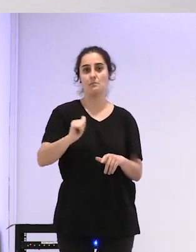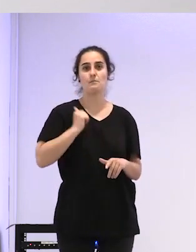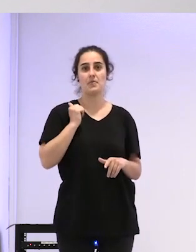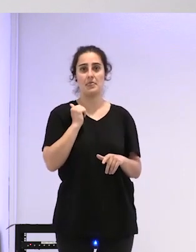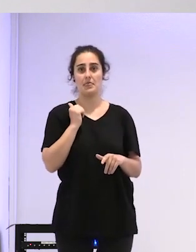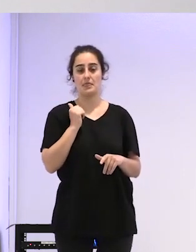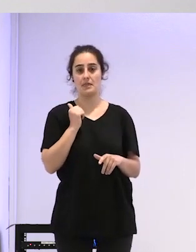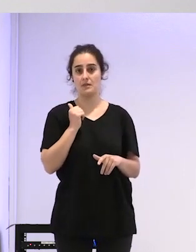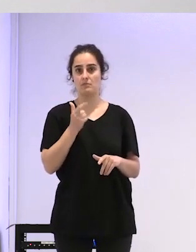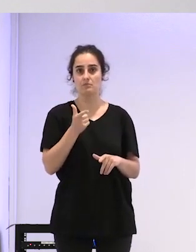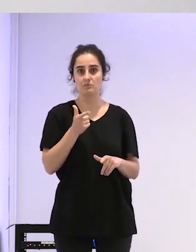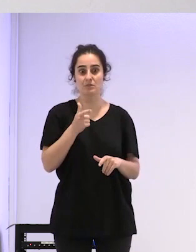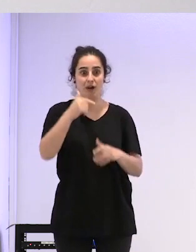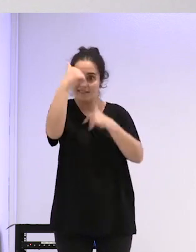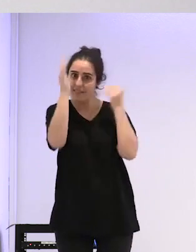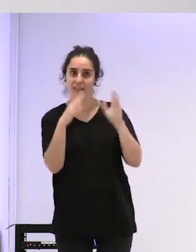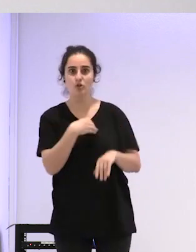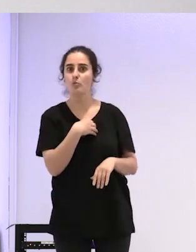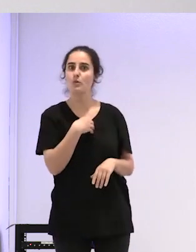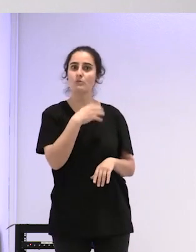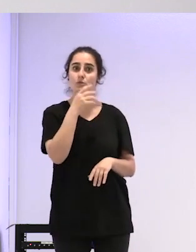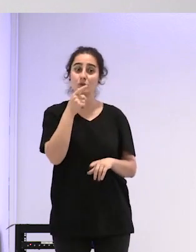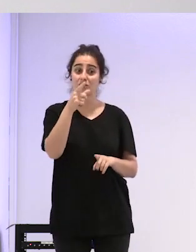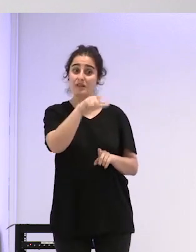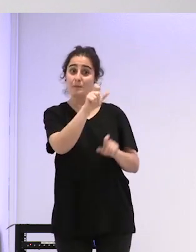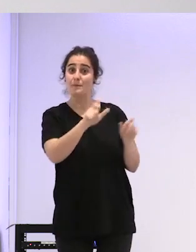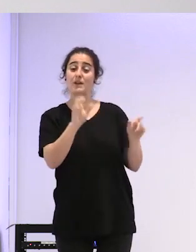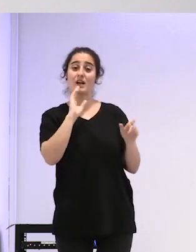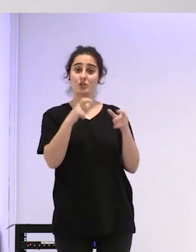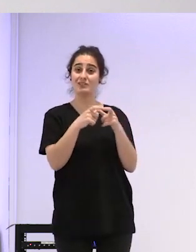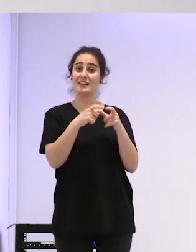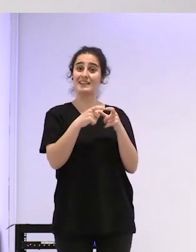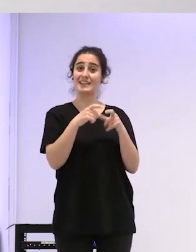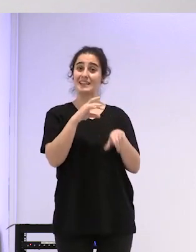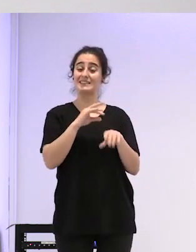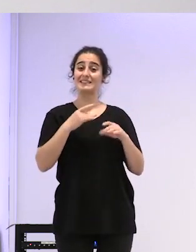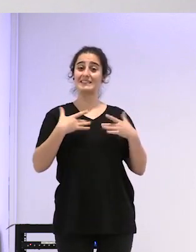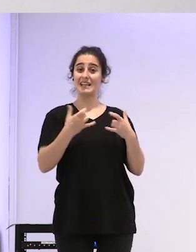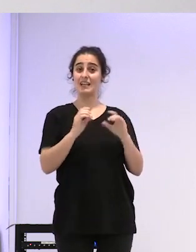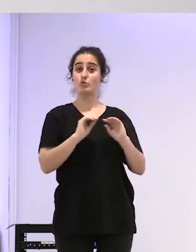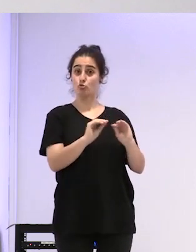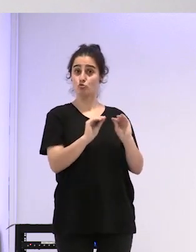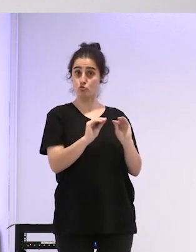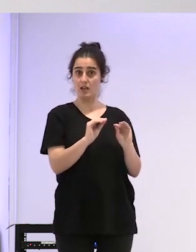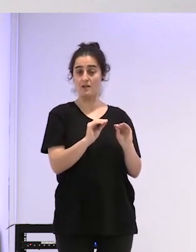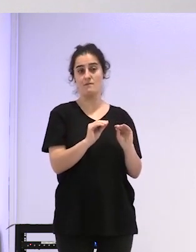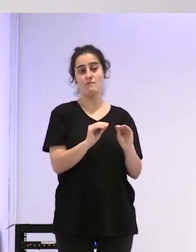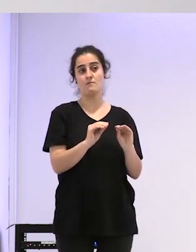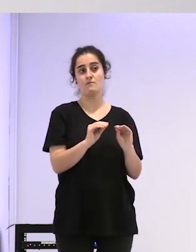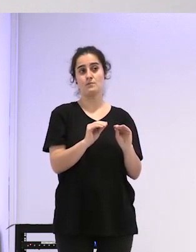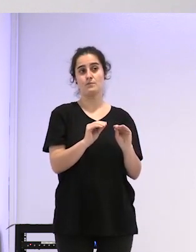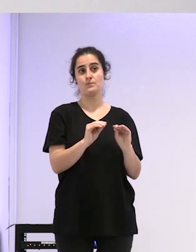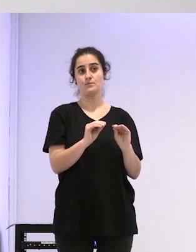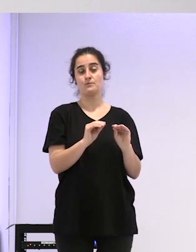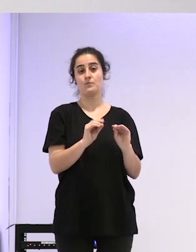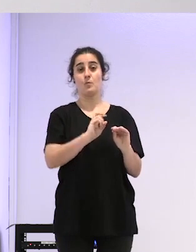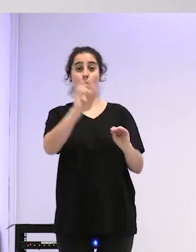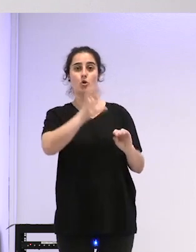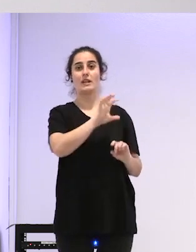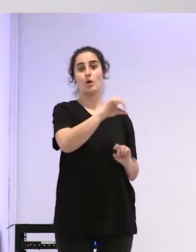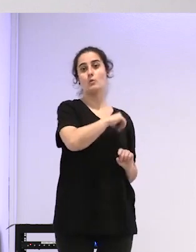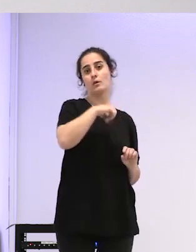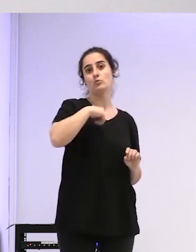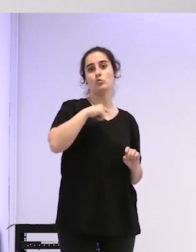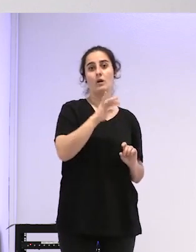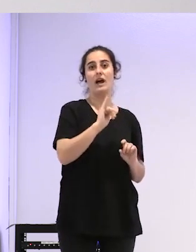y a esta gente no la podemos atender porque estas personas con su tarjeta sanitaria digamos de la amplia comunidad tienen